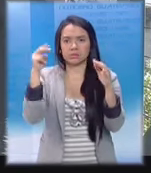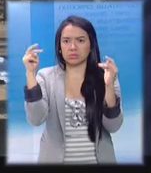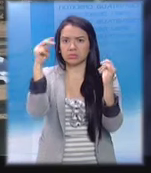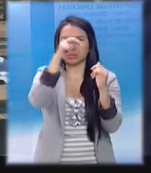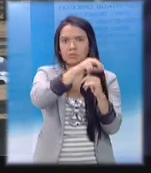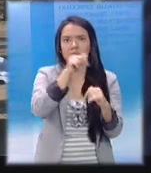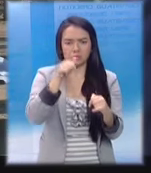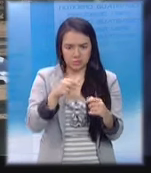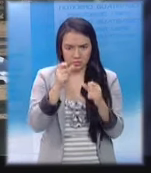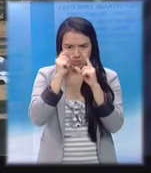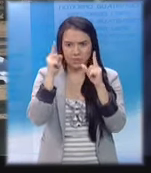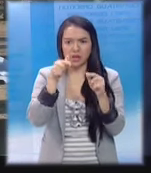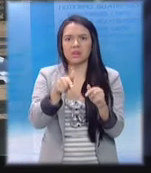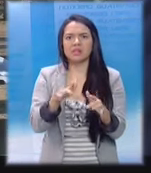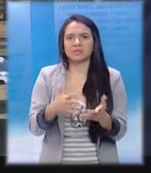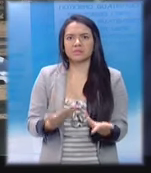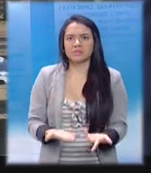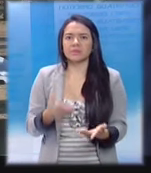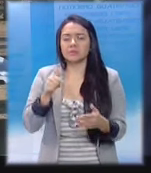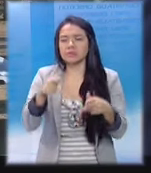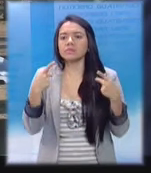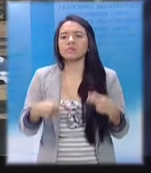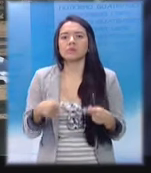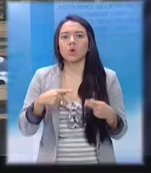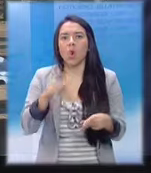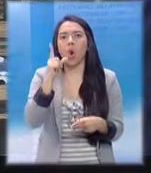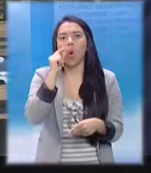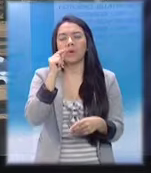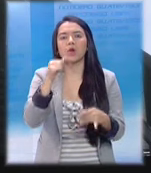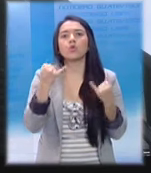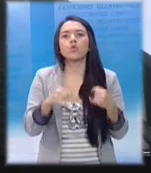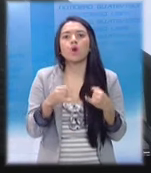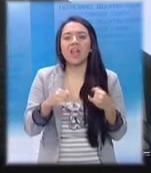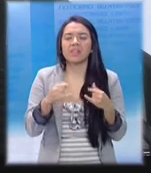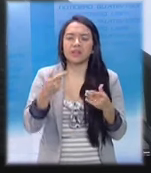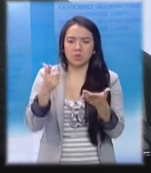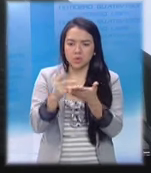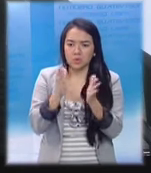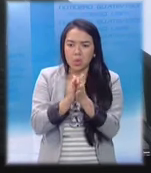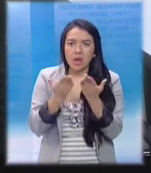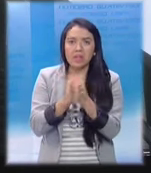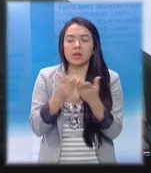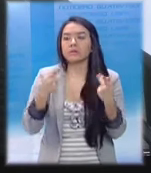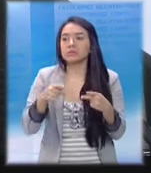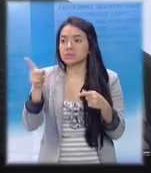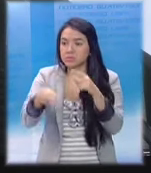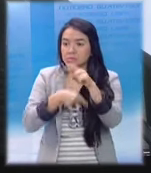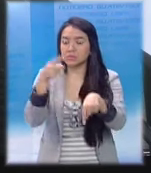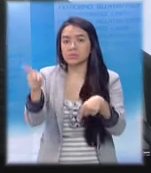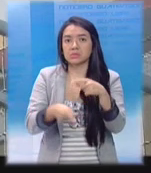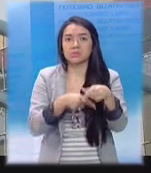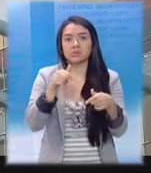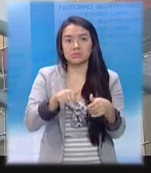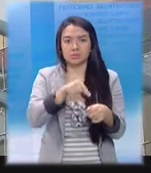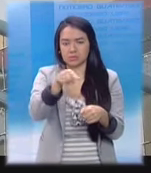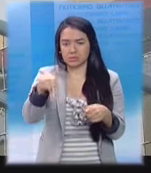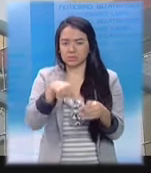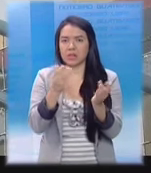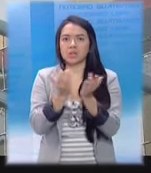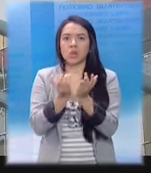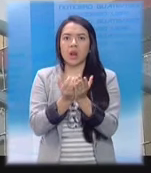llegaron a la escena del crimen comentaron que era comerciante, vendía juguetes y útiles escolares a los estudiantes que asisten a la escuela del sector.